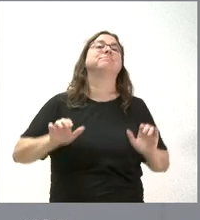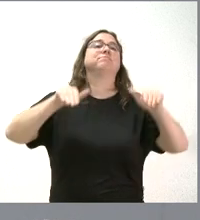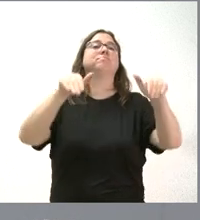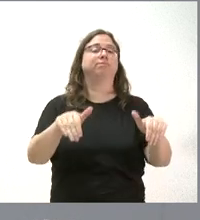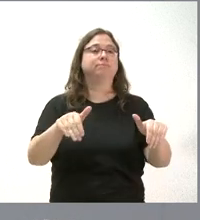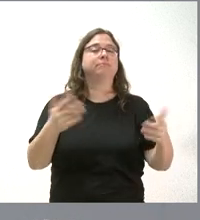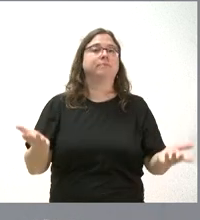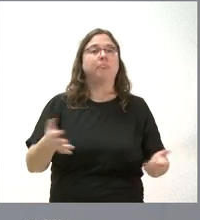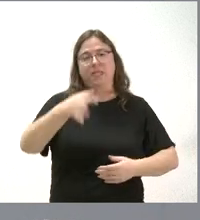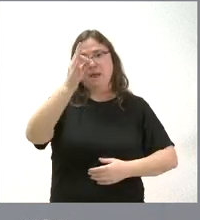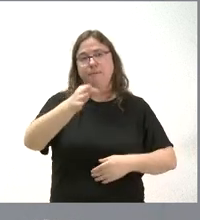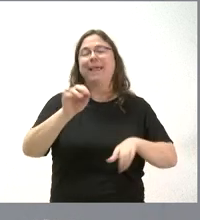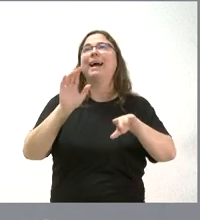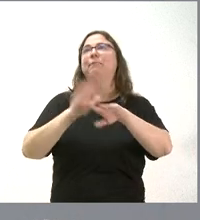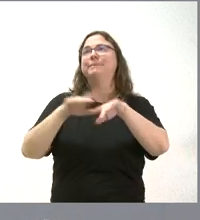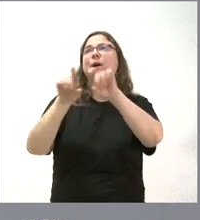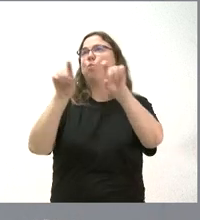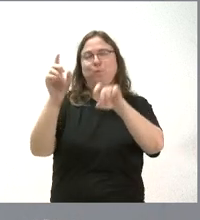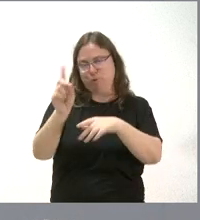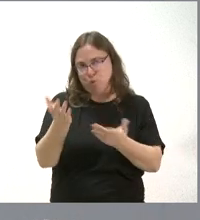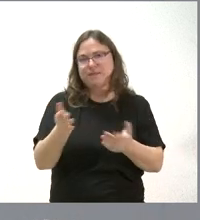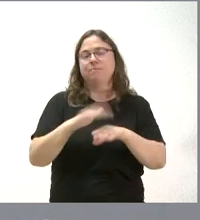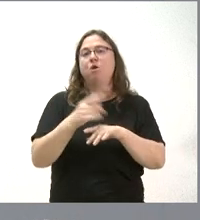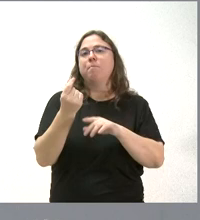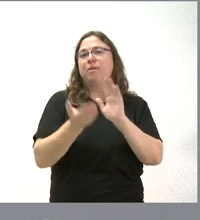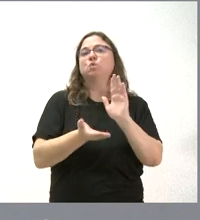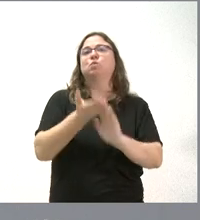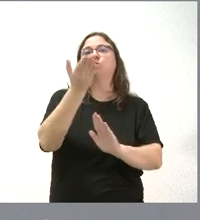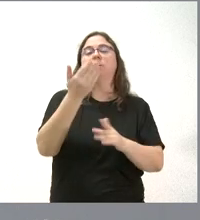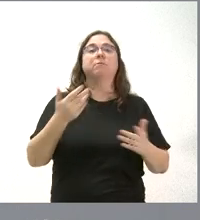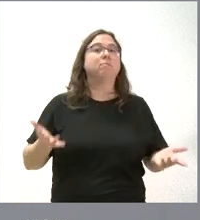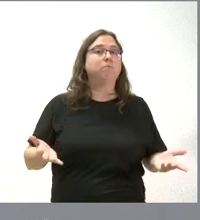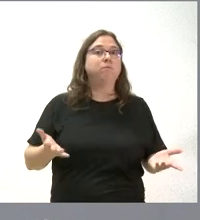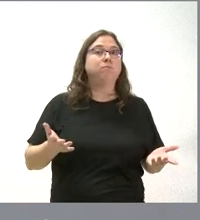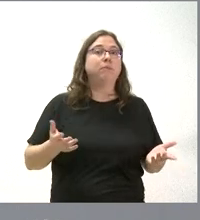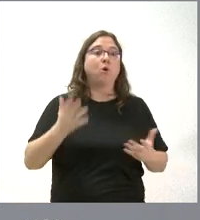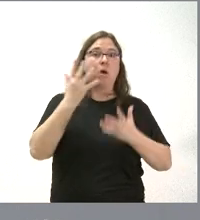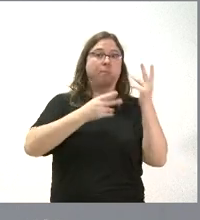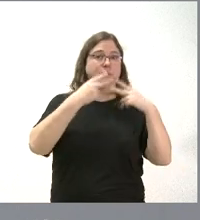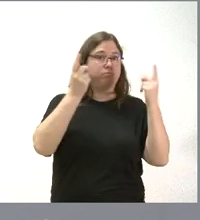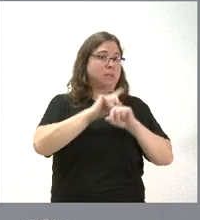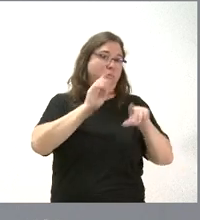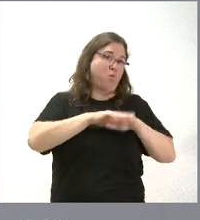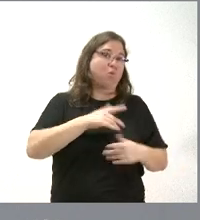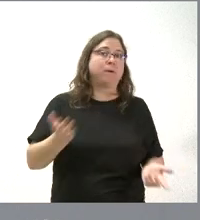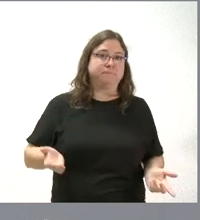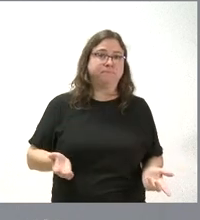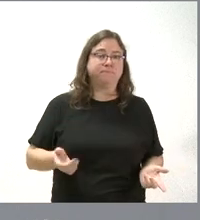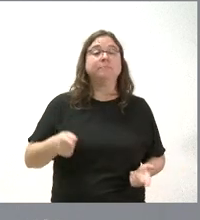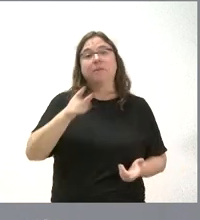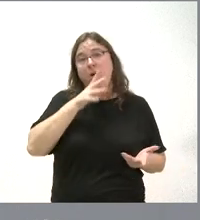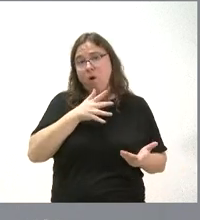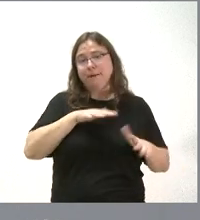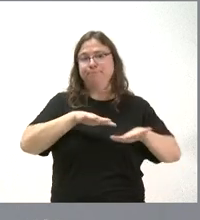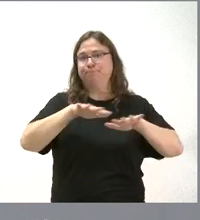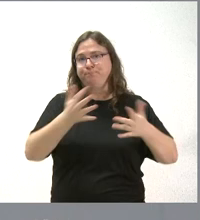que la empresa no tiene la culpa del incremento de precios tan altos que ha habido pero tampoco lo tiene la Administración autonómica y en esto nos estamos moviendo.